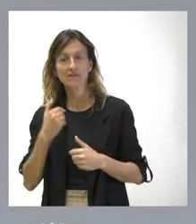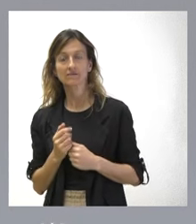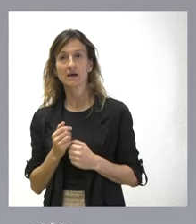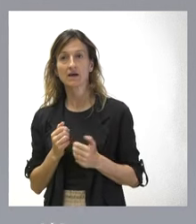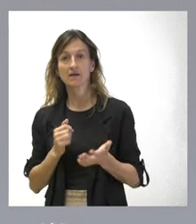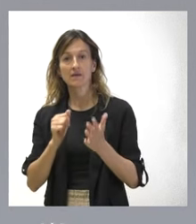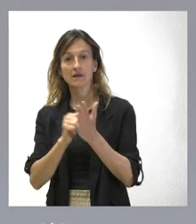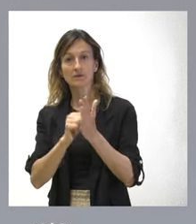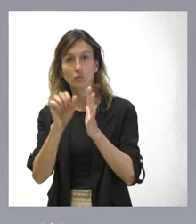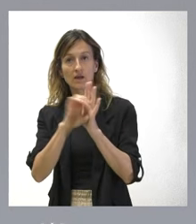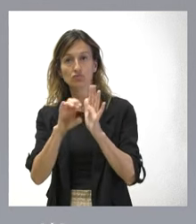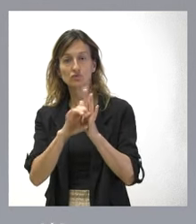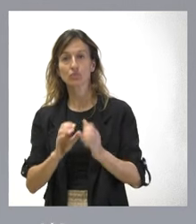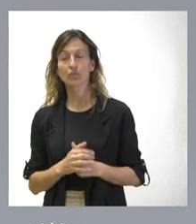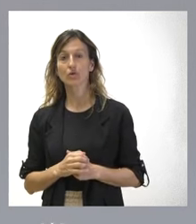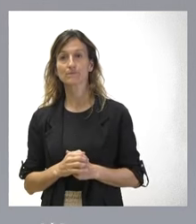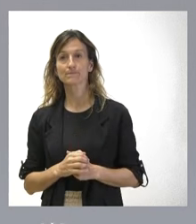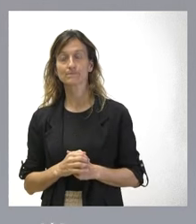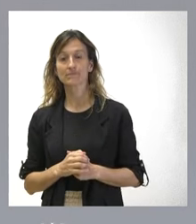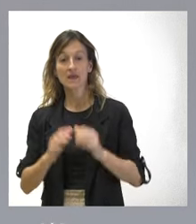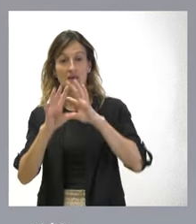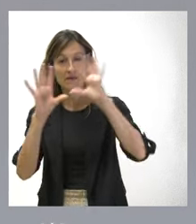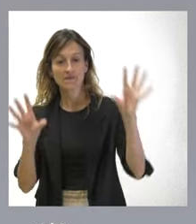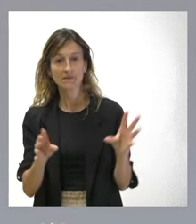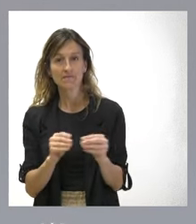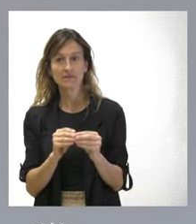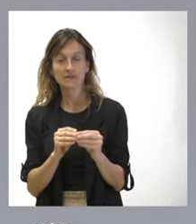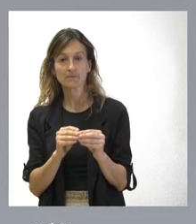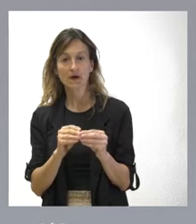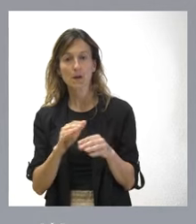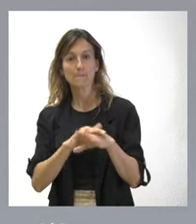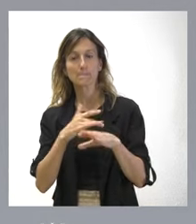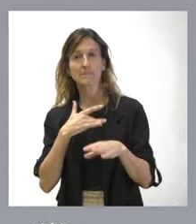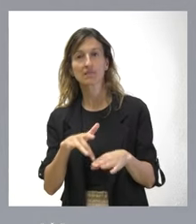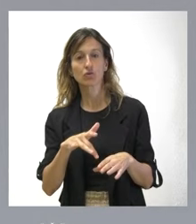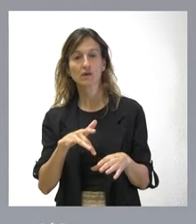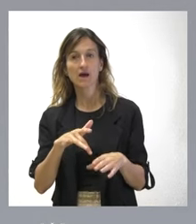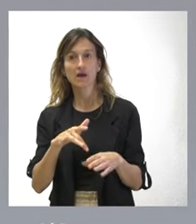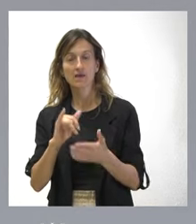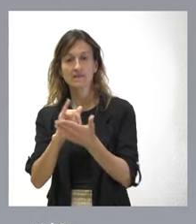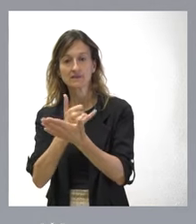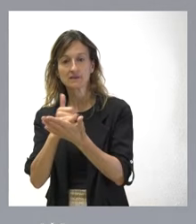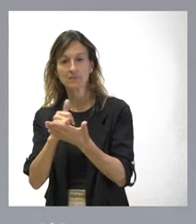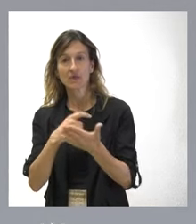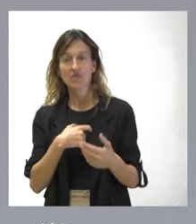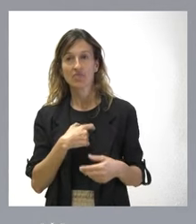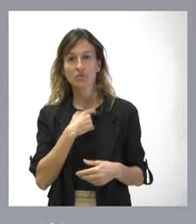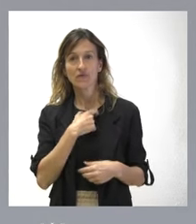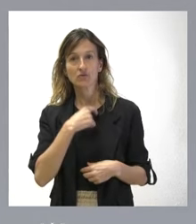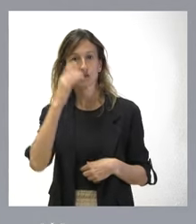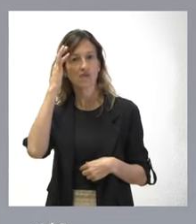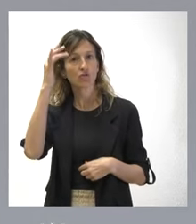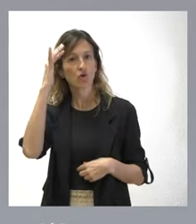Constitución. En definitiva, se perdona discriminando entre ciudadanos que poseen una ideología